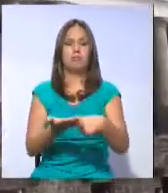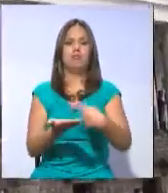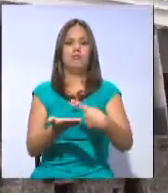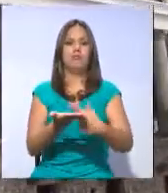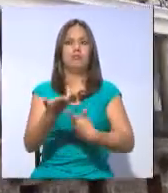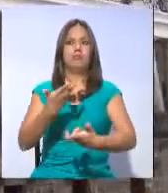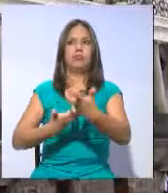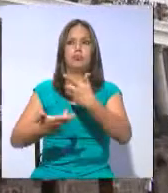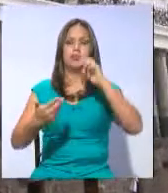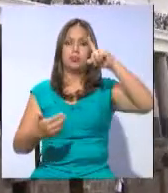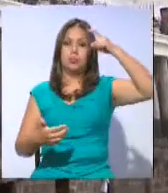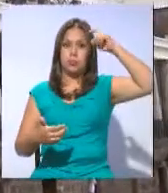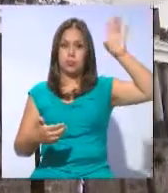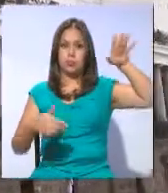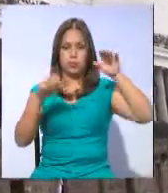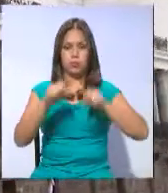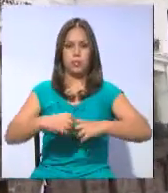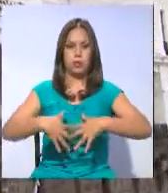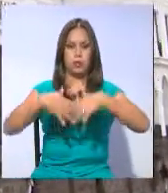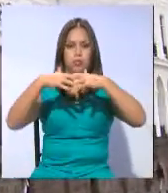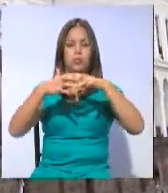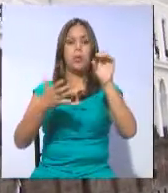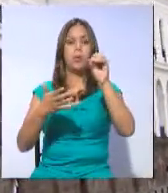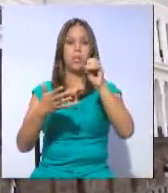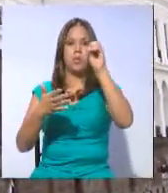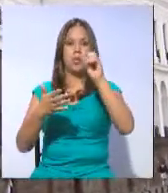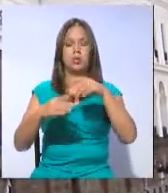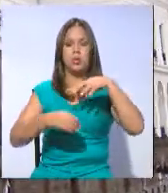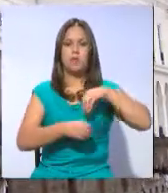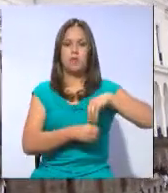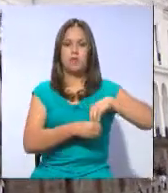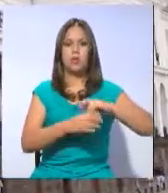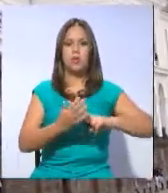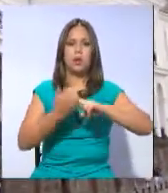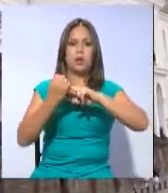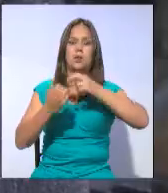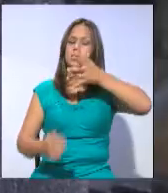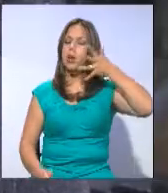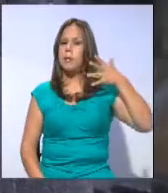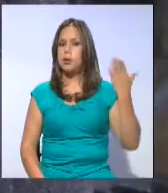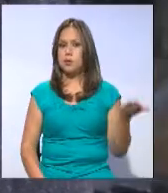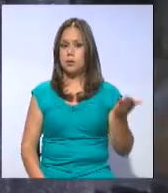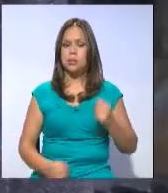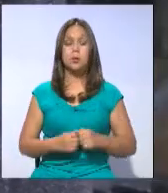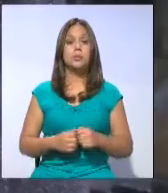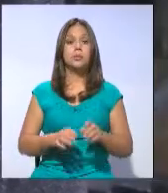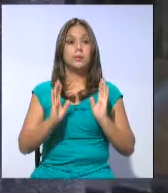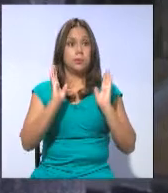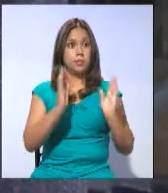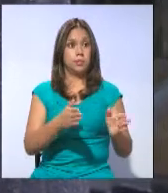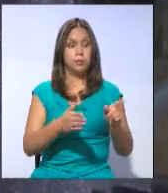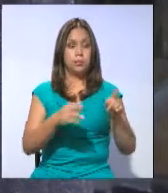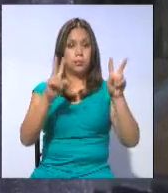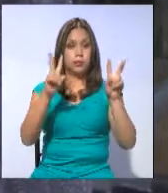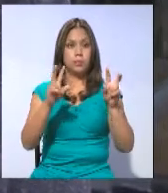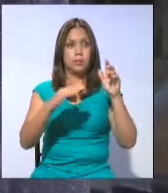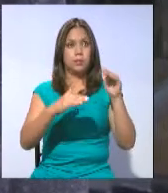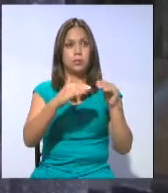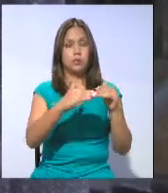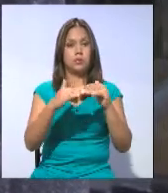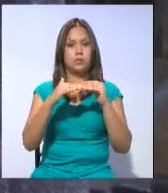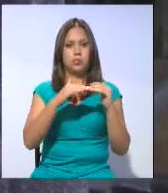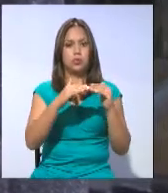con el Ejecutivo para incrementar el porcentaje de fondos de recursos para la Amazonía. Por un lado, en cuanto a la distribución de los